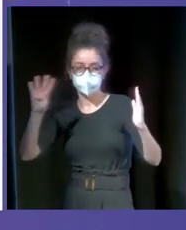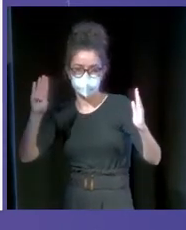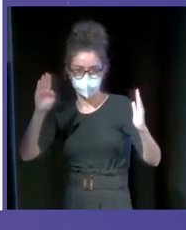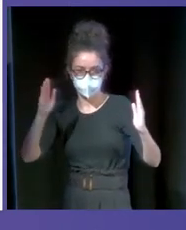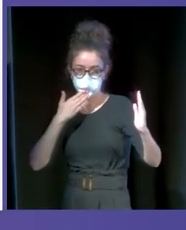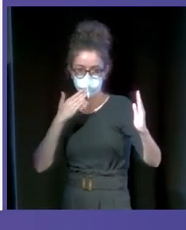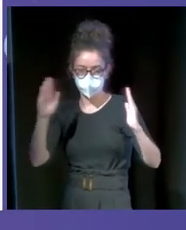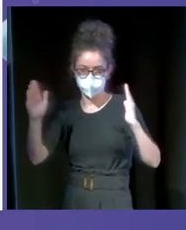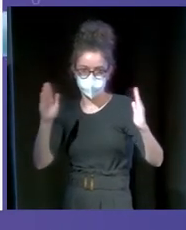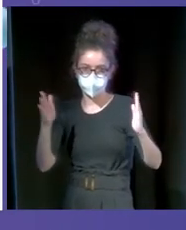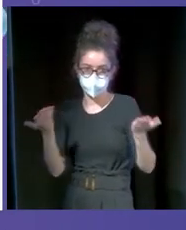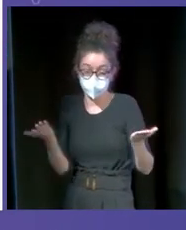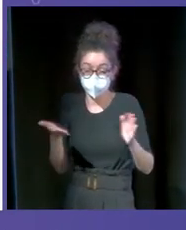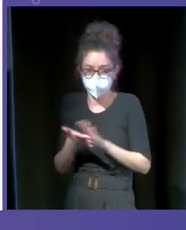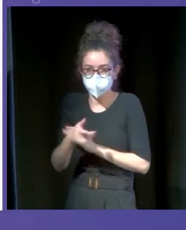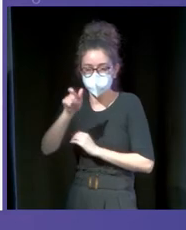tipo de público.